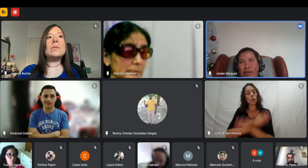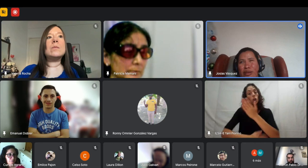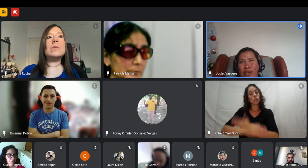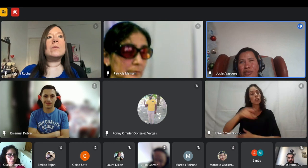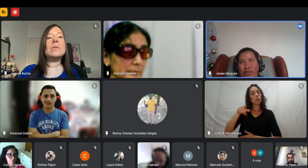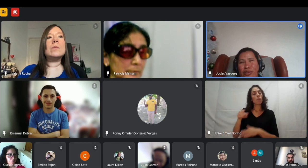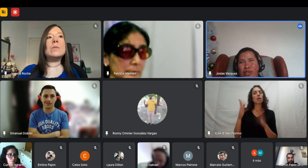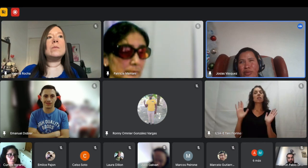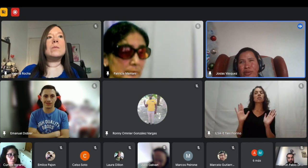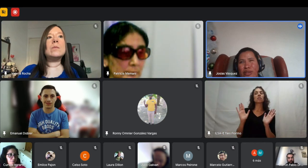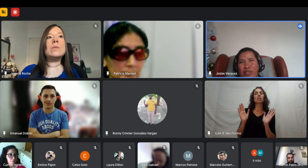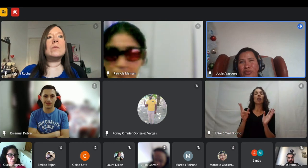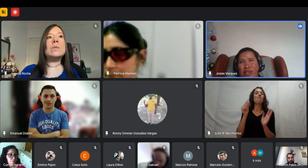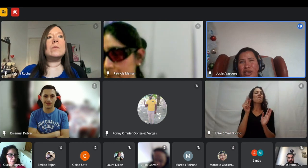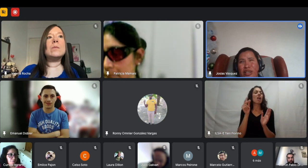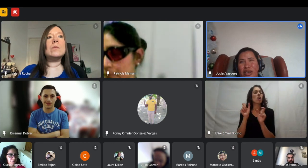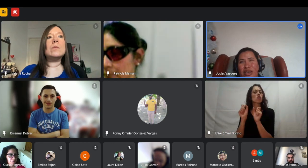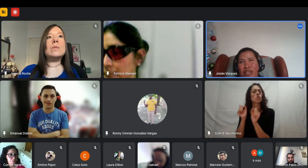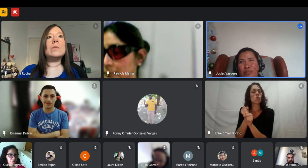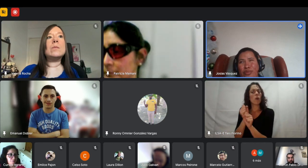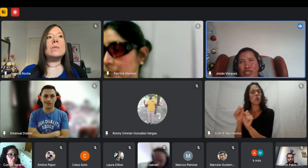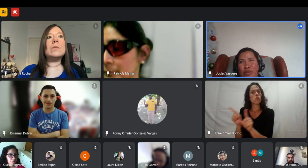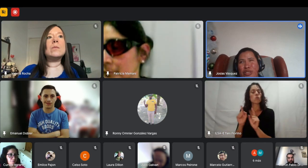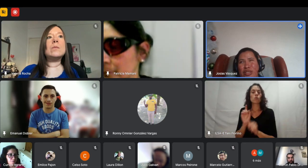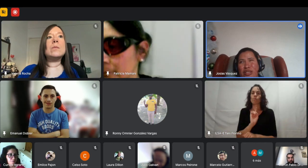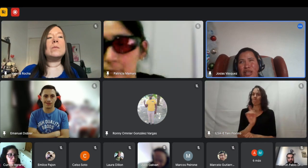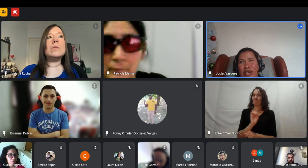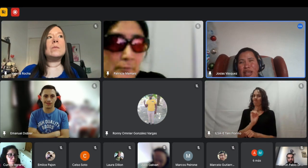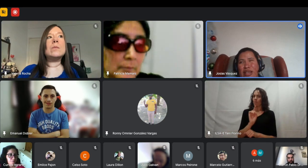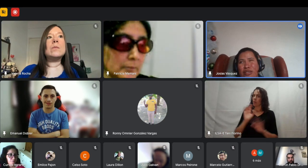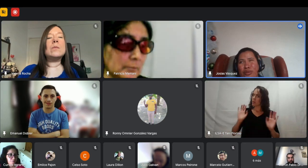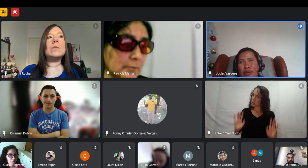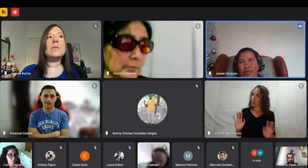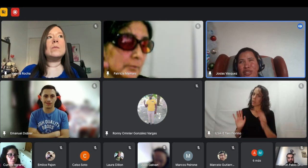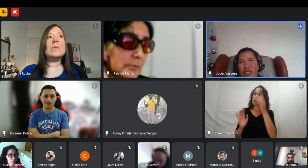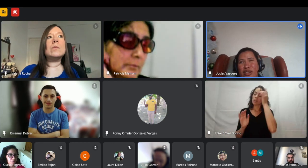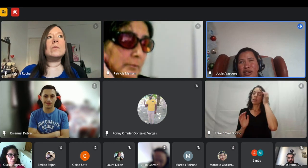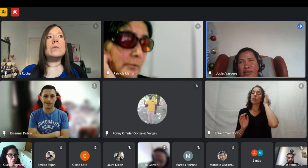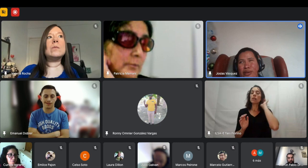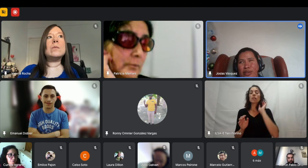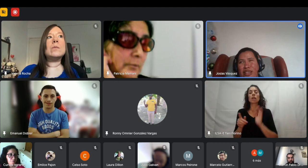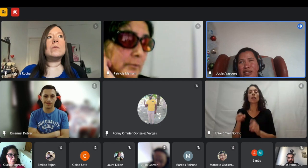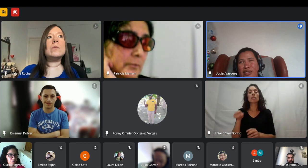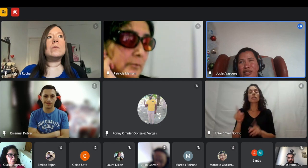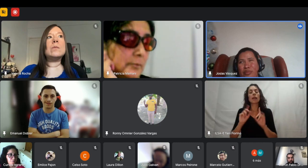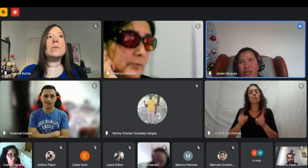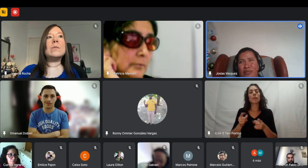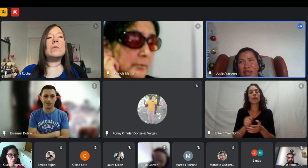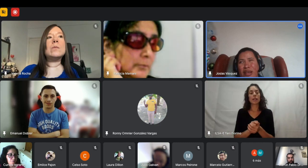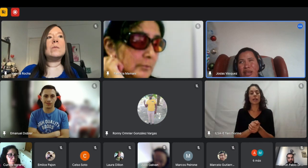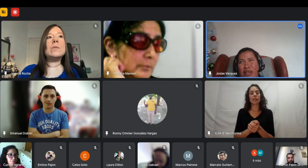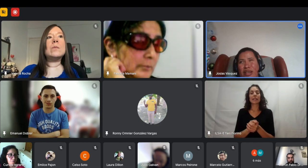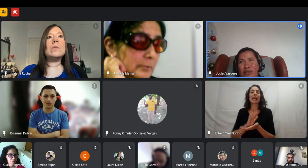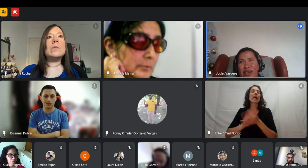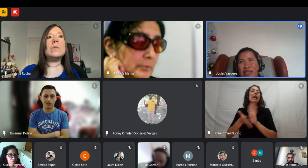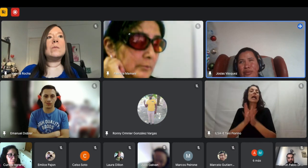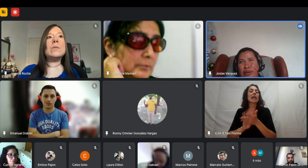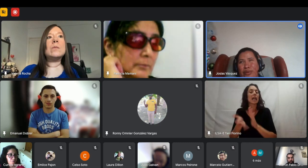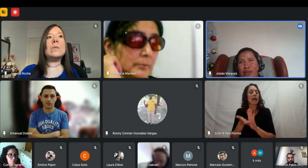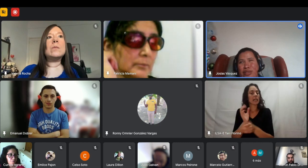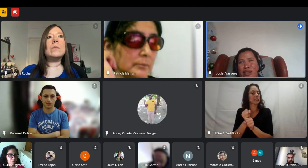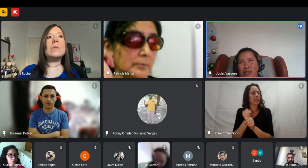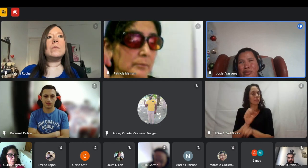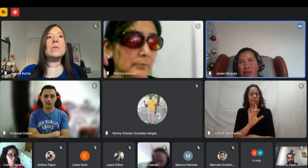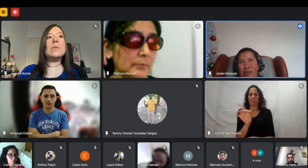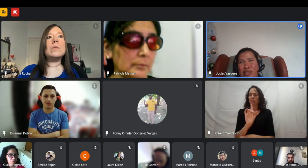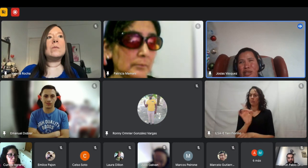no se suele valorar nuestro trabajo desde afuera y muchas veces solemos hacer trabajo de gratis también y creo que hay que